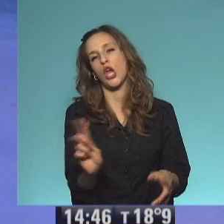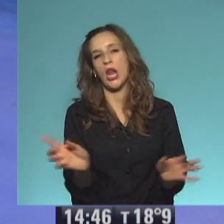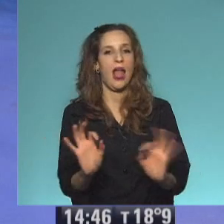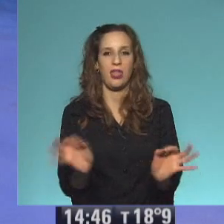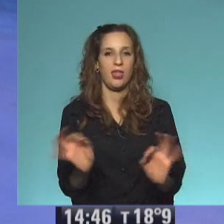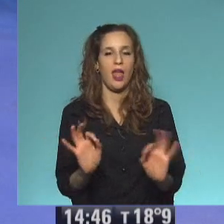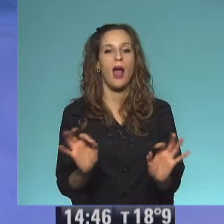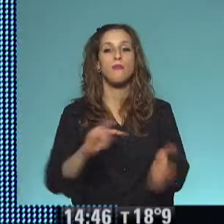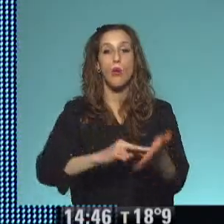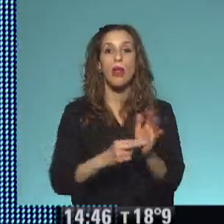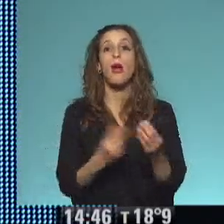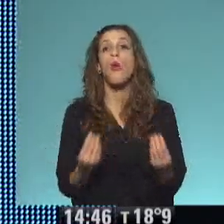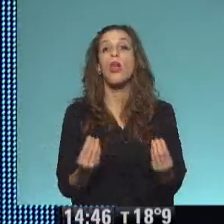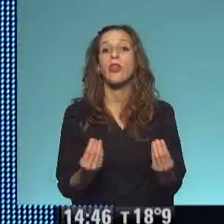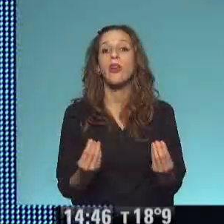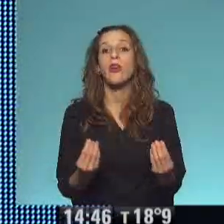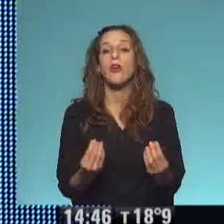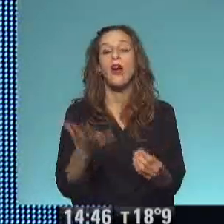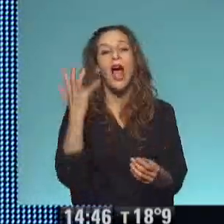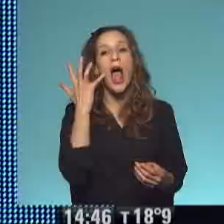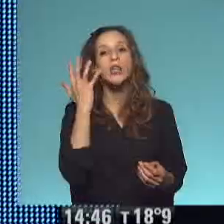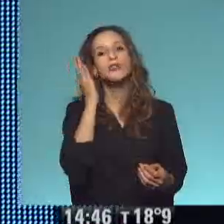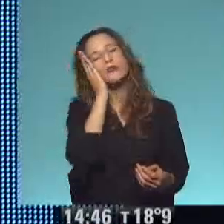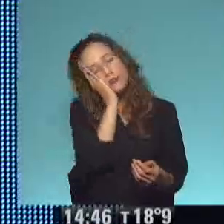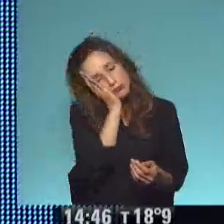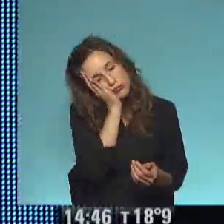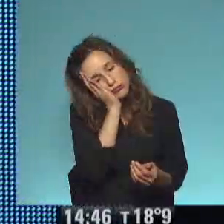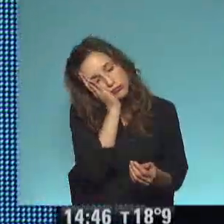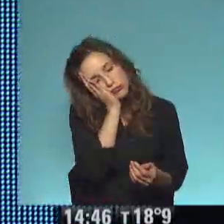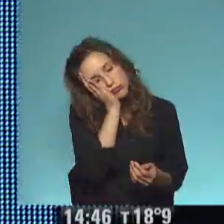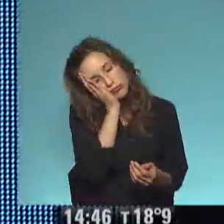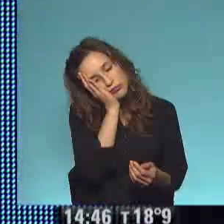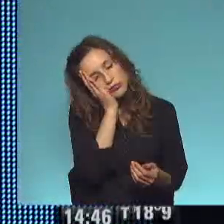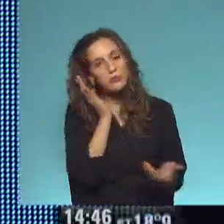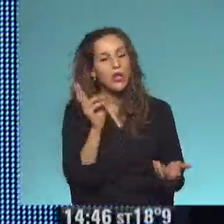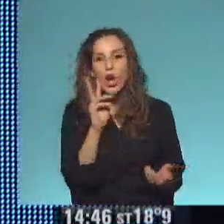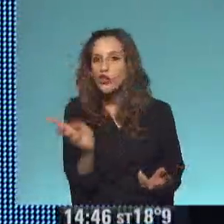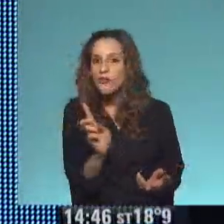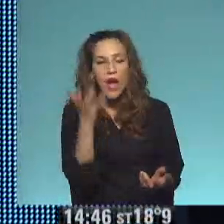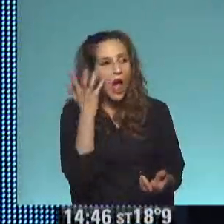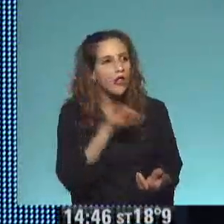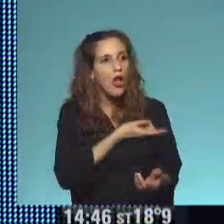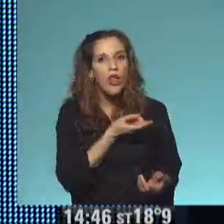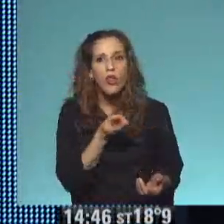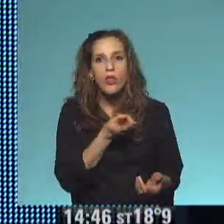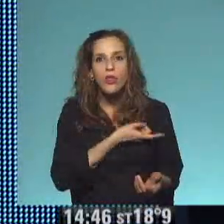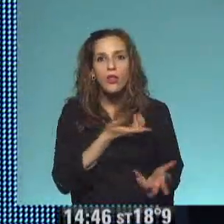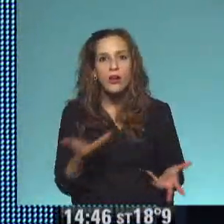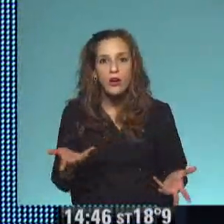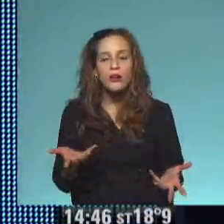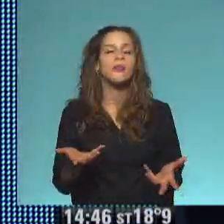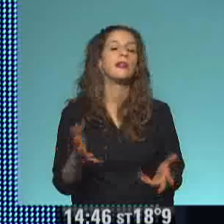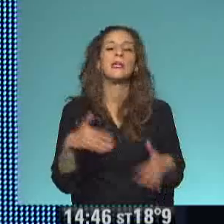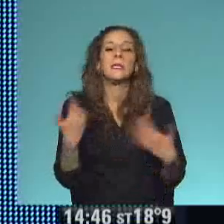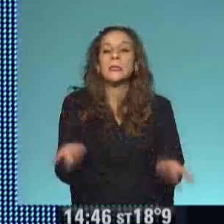¿Cuál era el problema? Cuando cerraba los ojos porque la casa era toda negra, entonces no podían encontrar al gato. ¿Y qué le pasaba a Winnie? De repente se